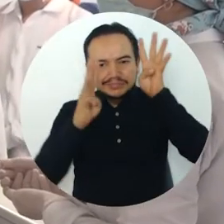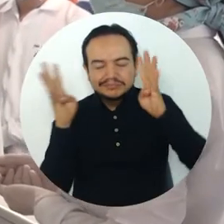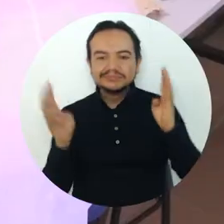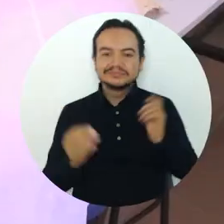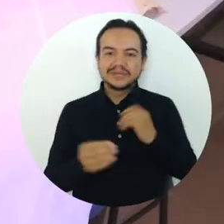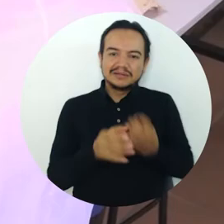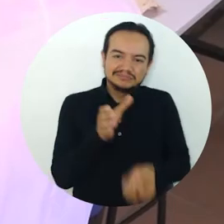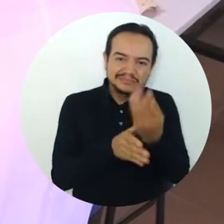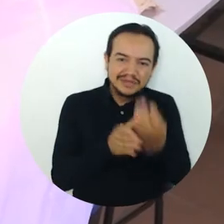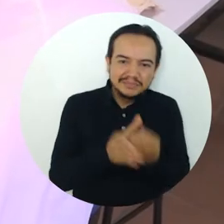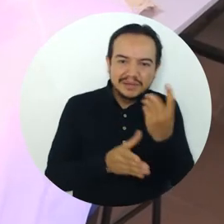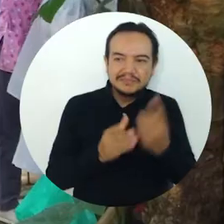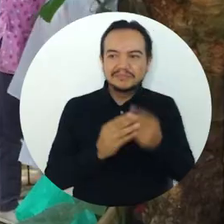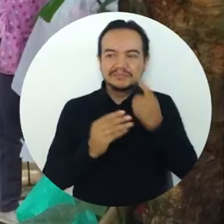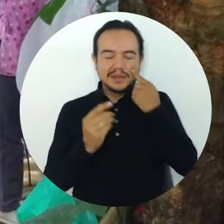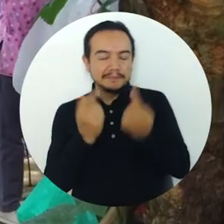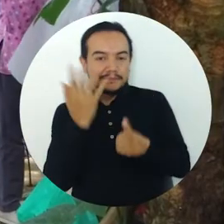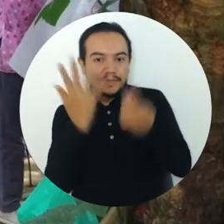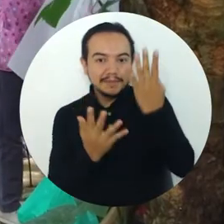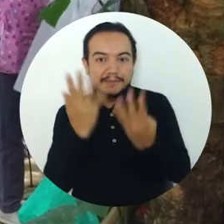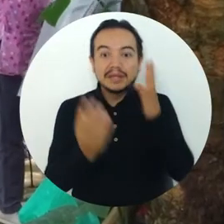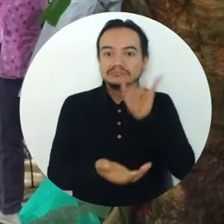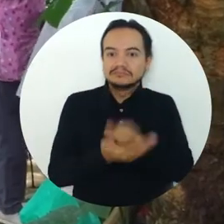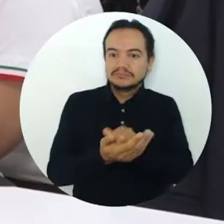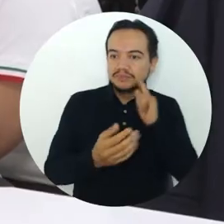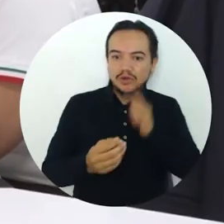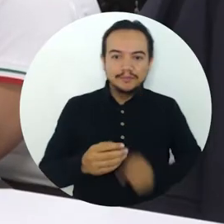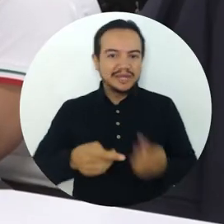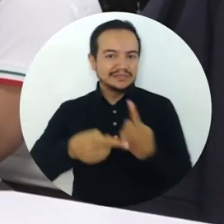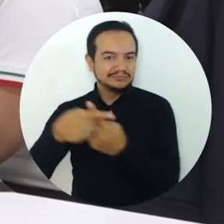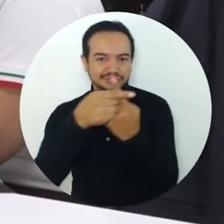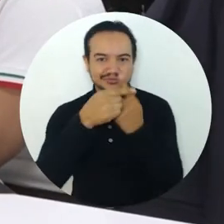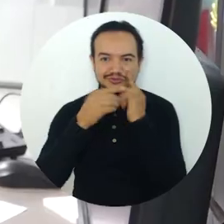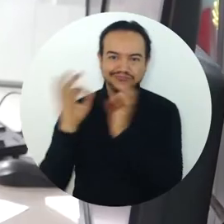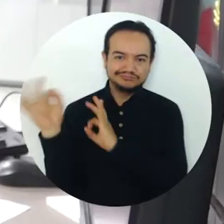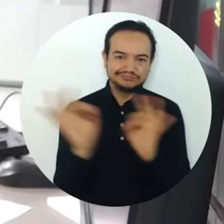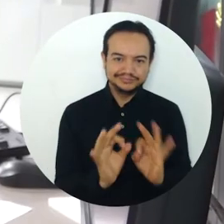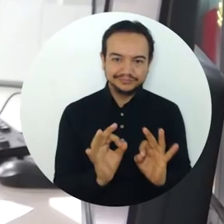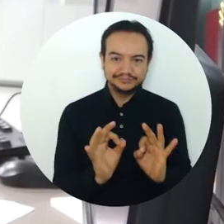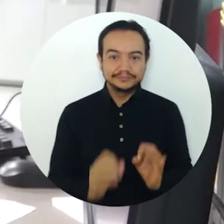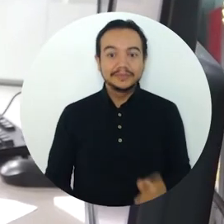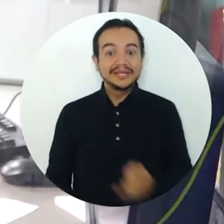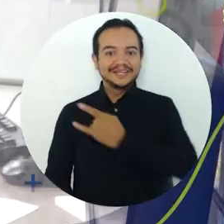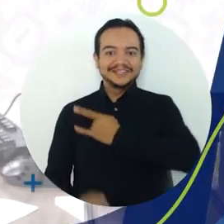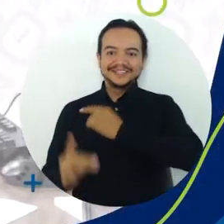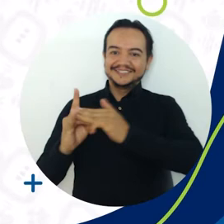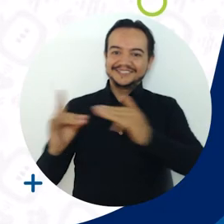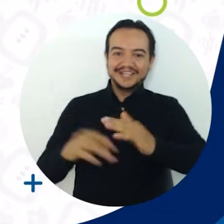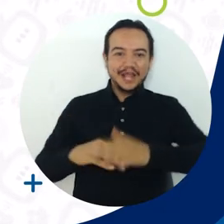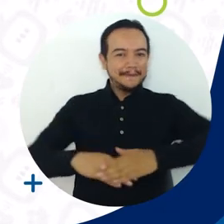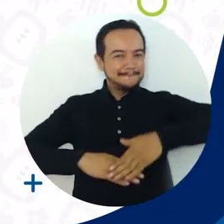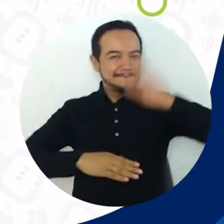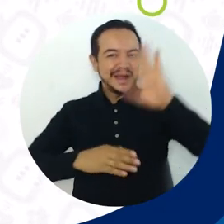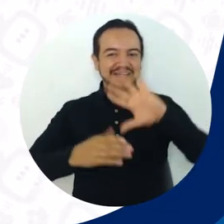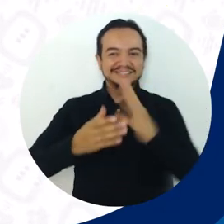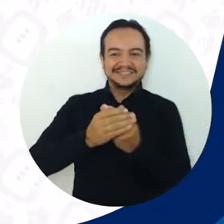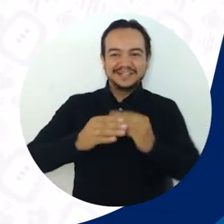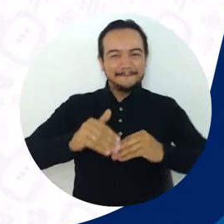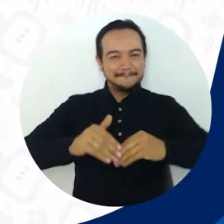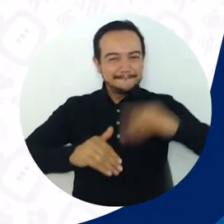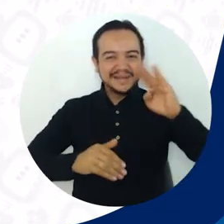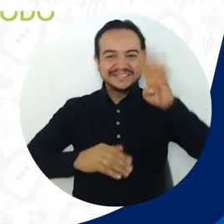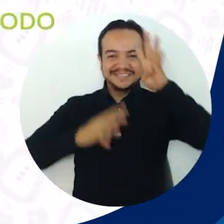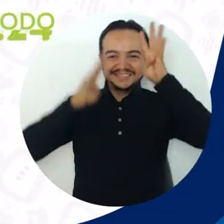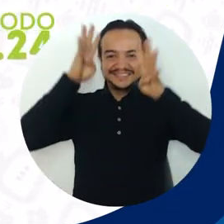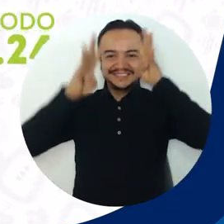creación, la investigación y la innovación, la expansión en el territorio y la sostenibilidad y la resiliencia organizacional. Universidad